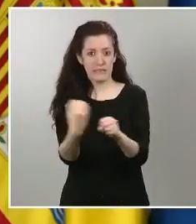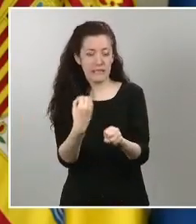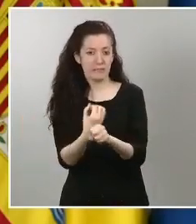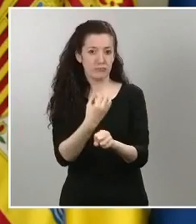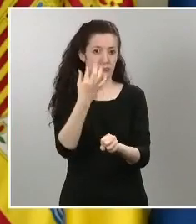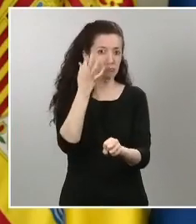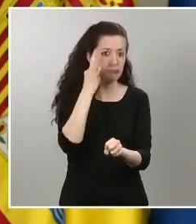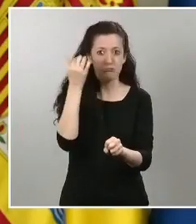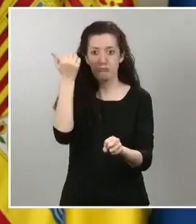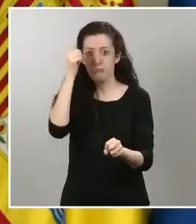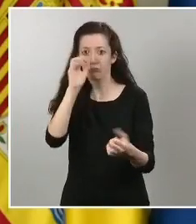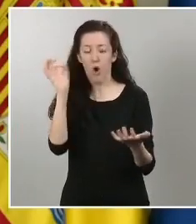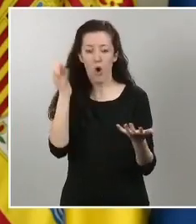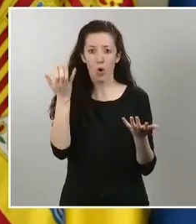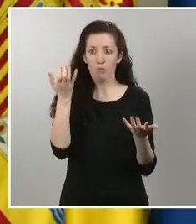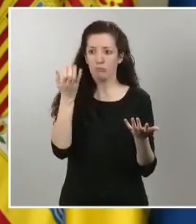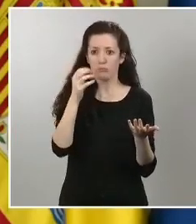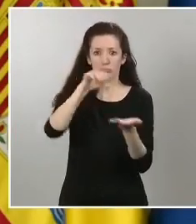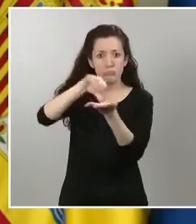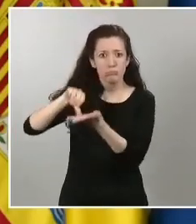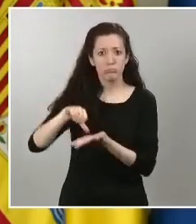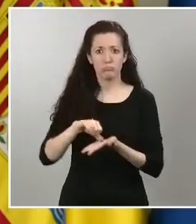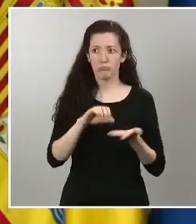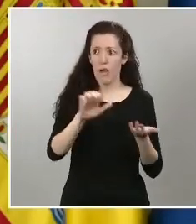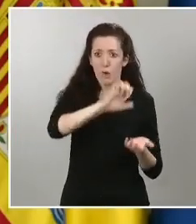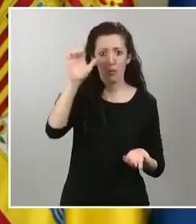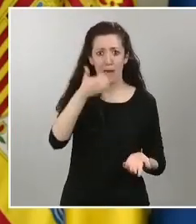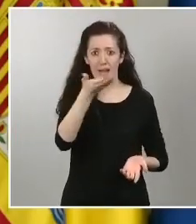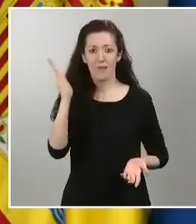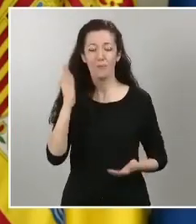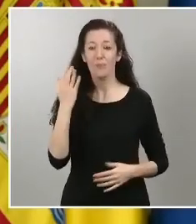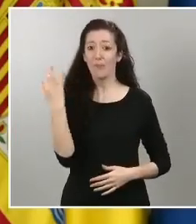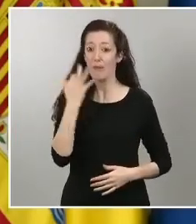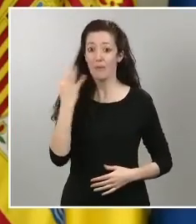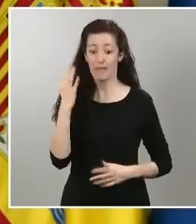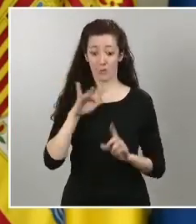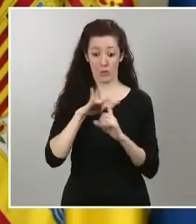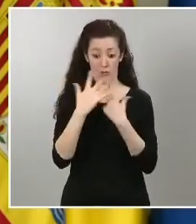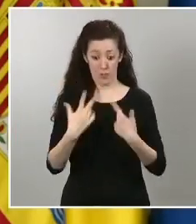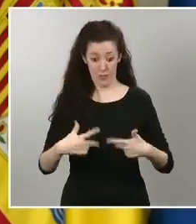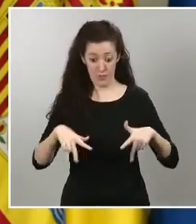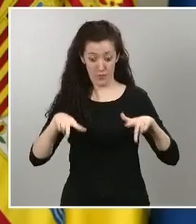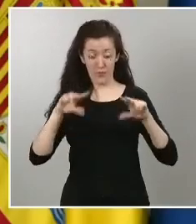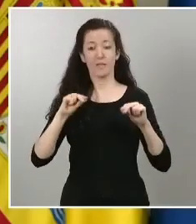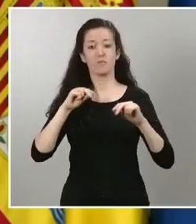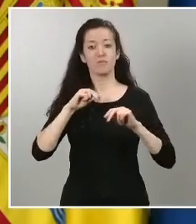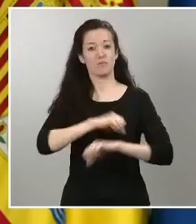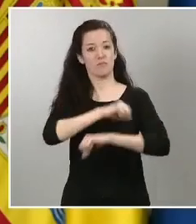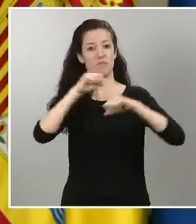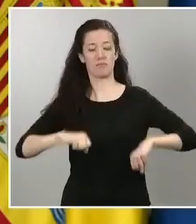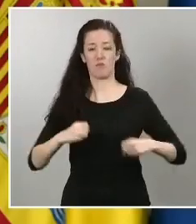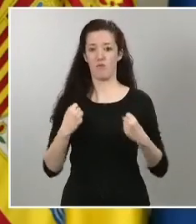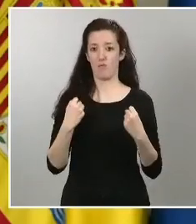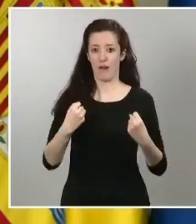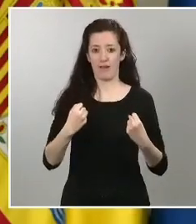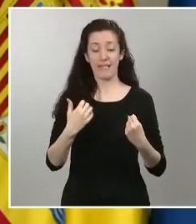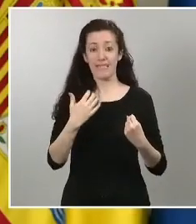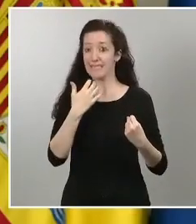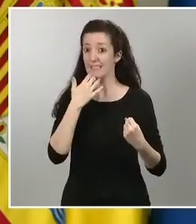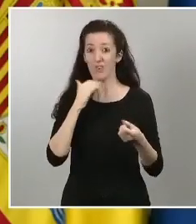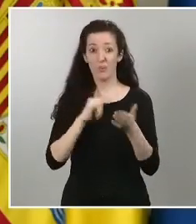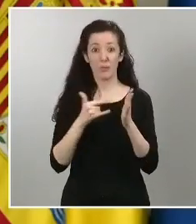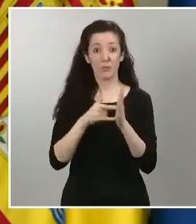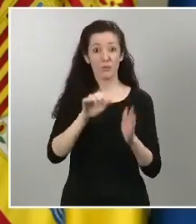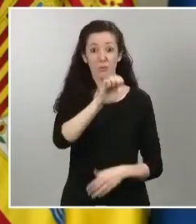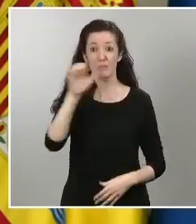fortalecidos si no es así el proyecto europeo seguramente servirá de poco por tanto seguiremos peleando para que el proyecto